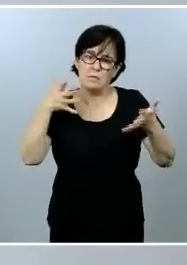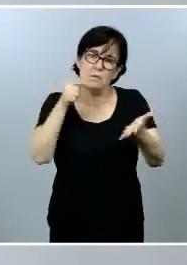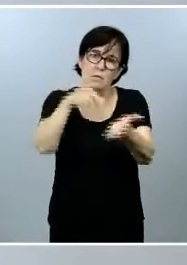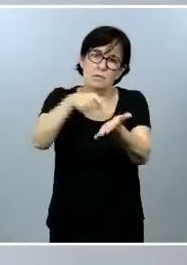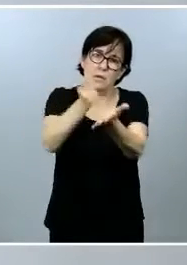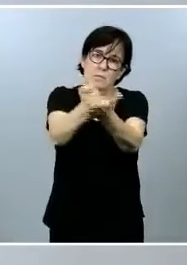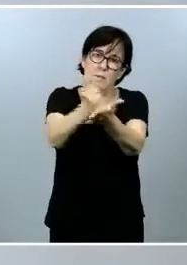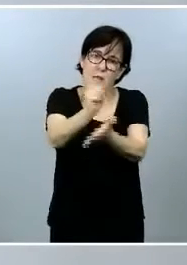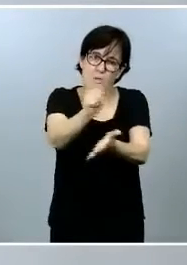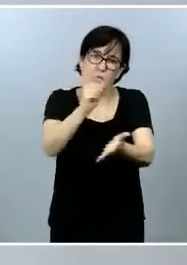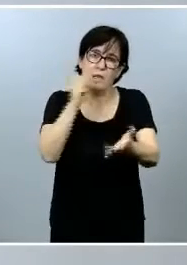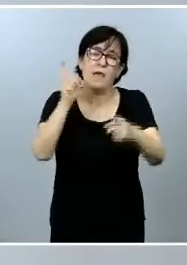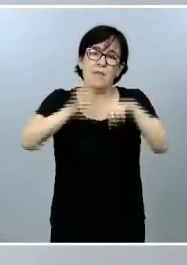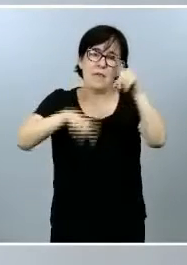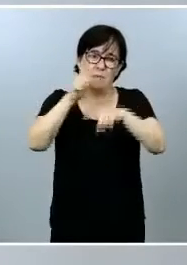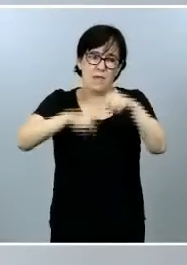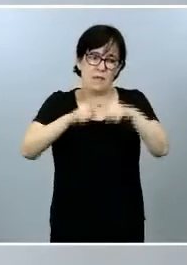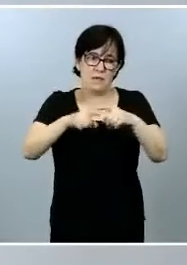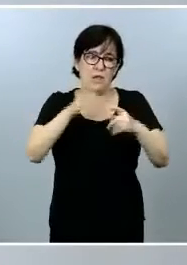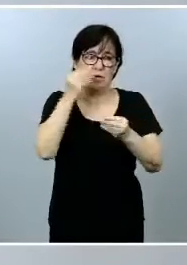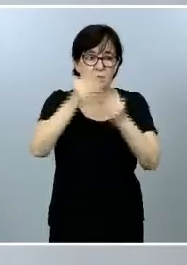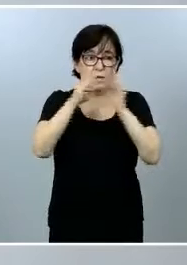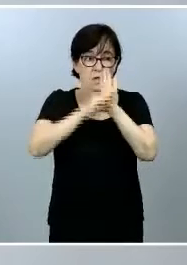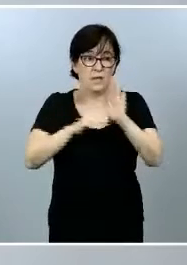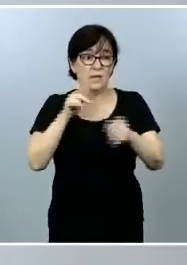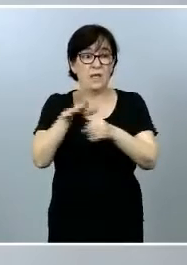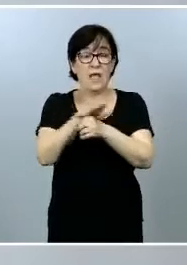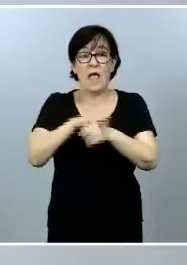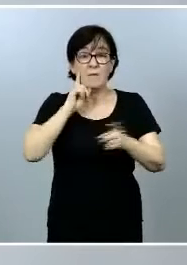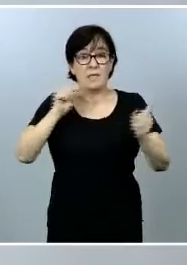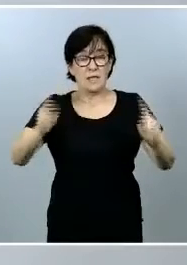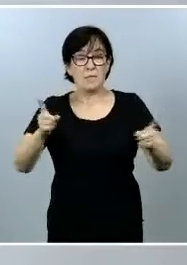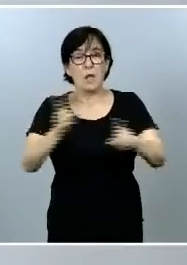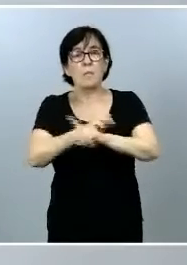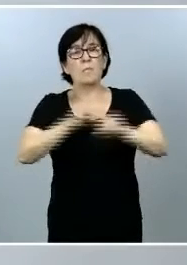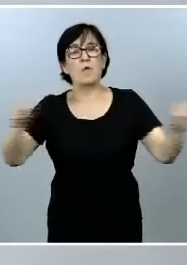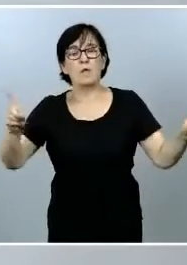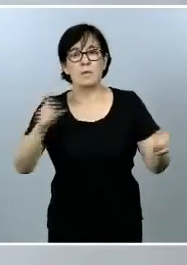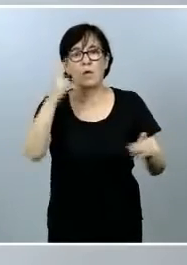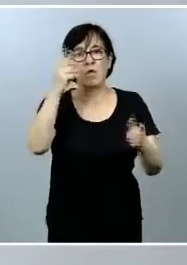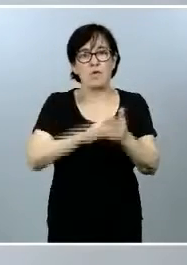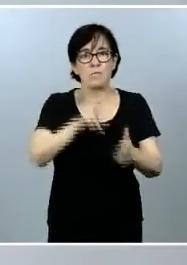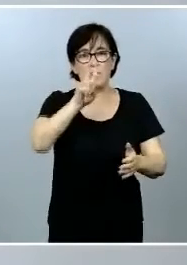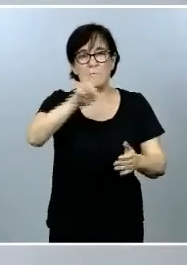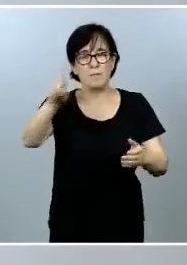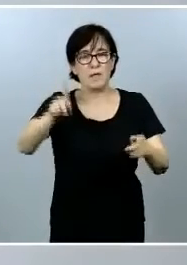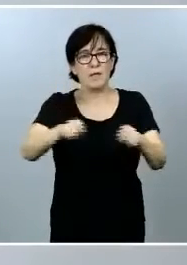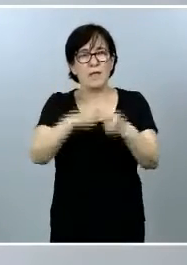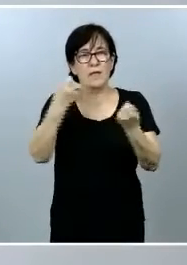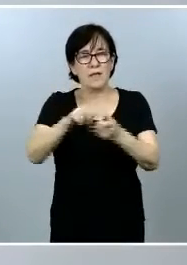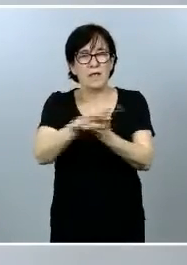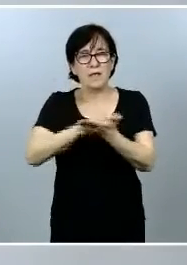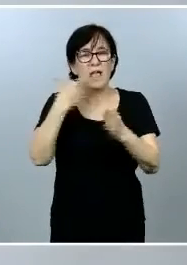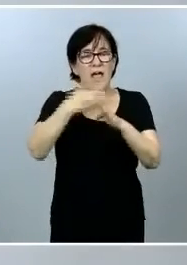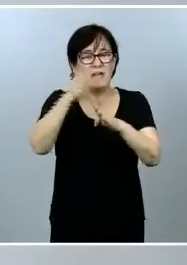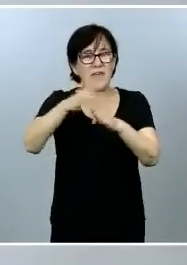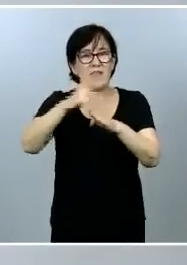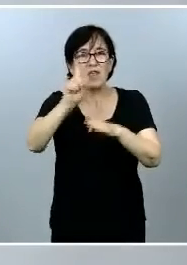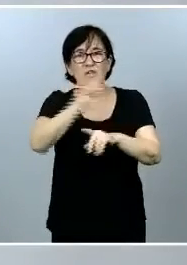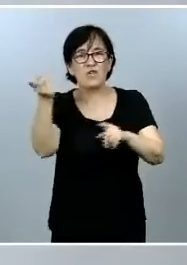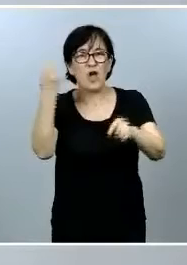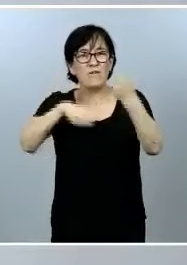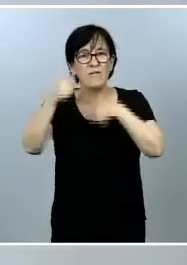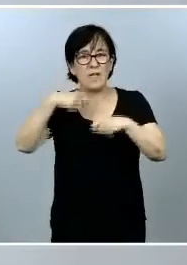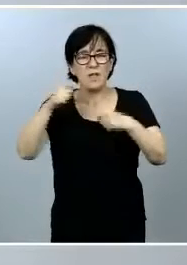establecimiento. También en el ámbito de la prevención, queda prohibida a partir de 2021 la destrucción de excedentes no vendidos de productos no